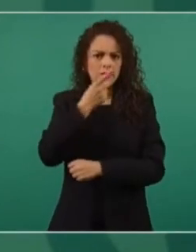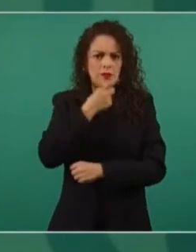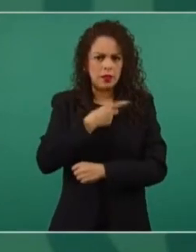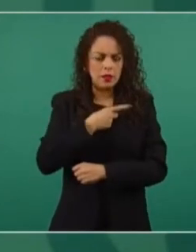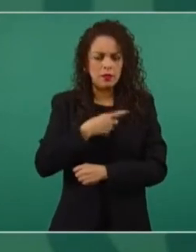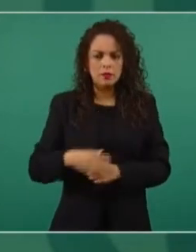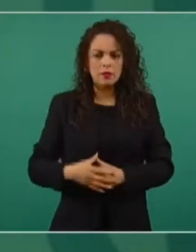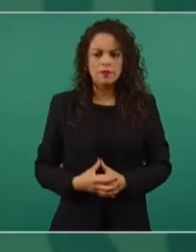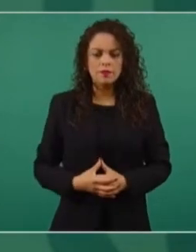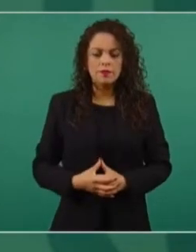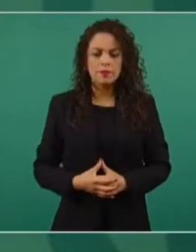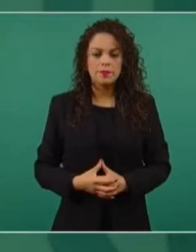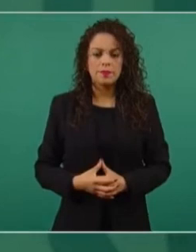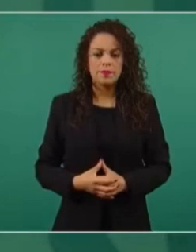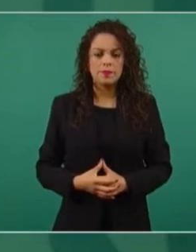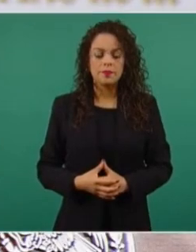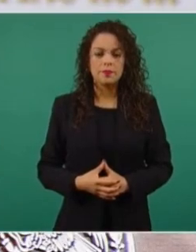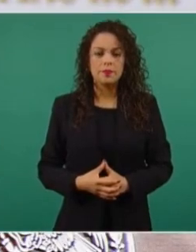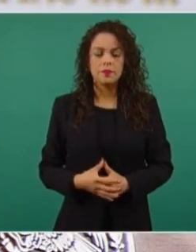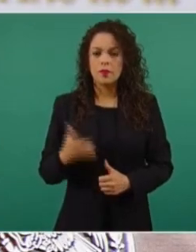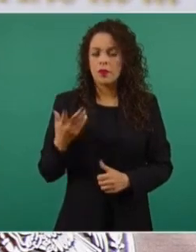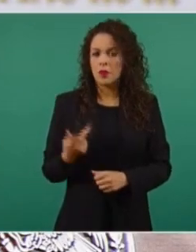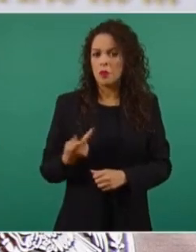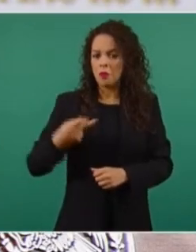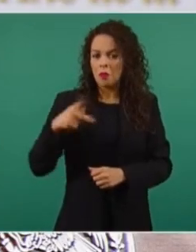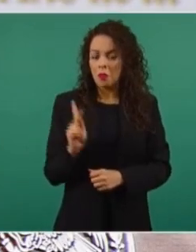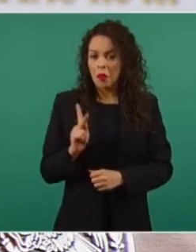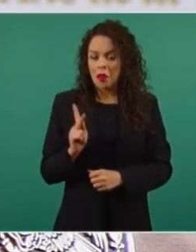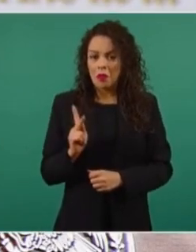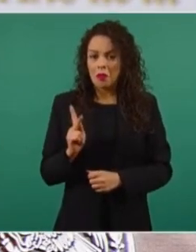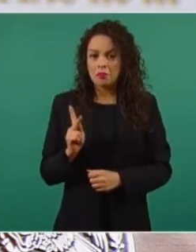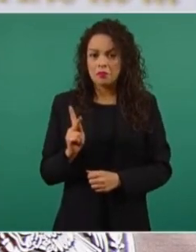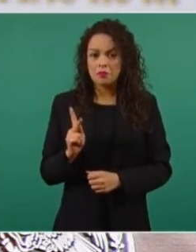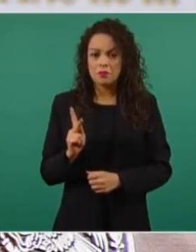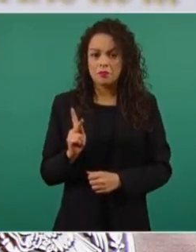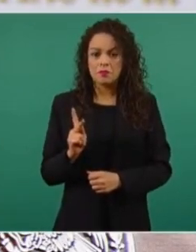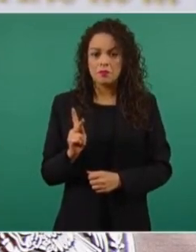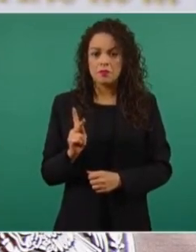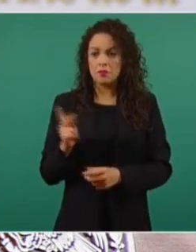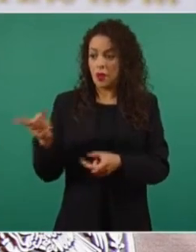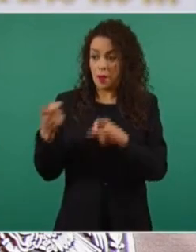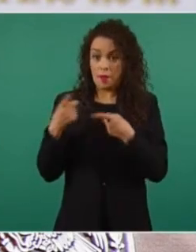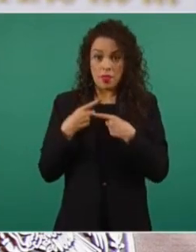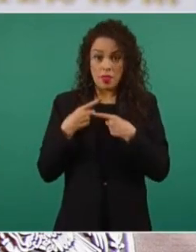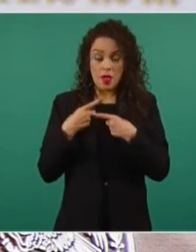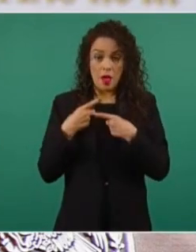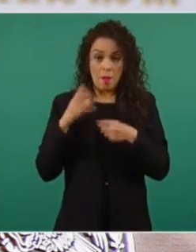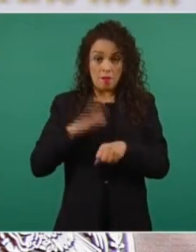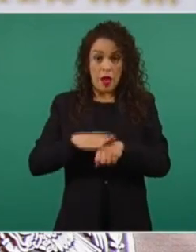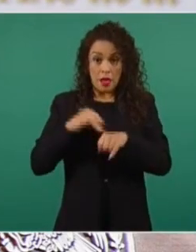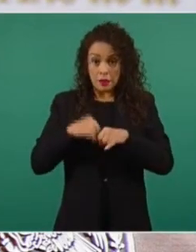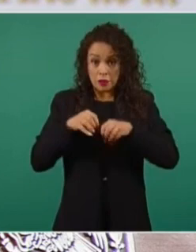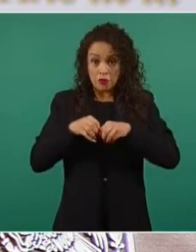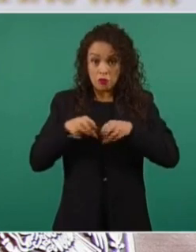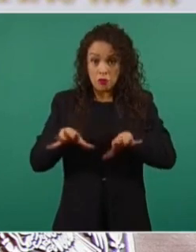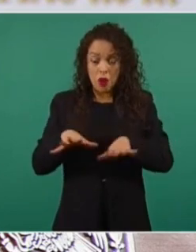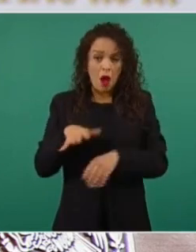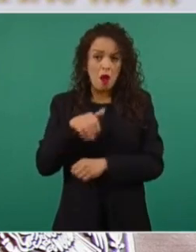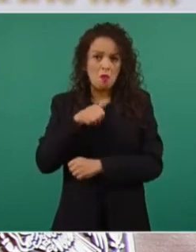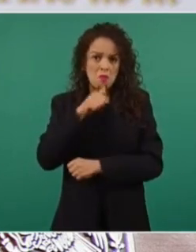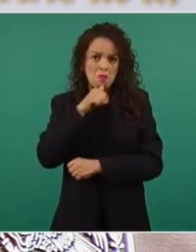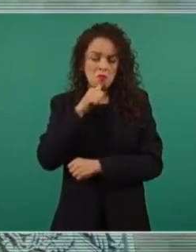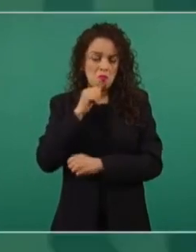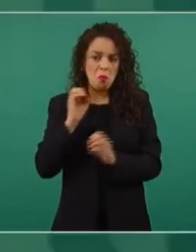me informaron más, porque